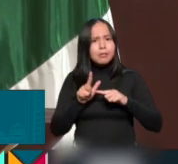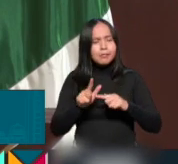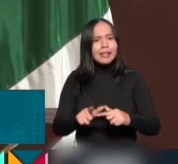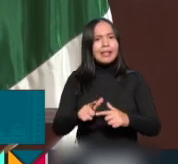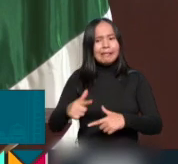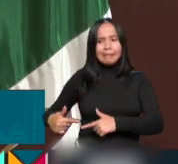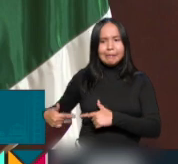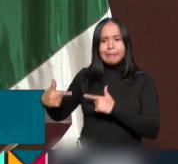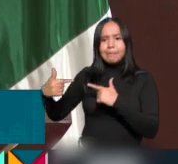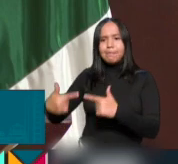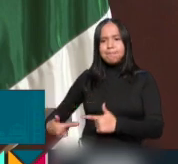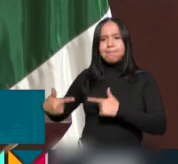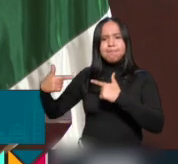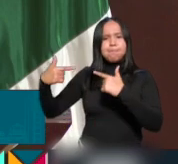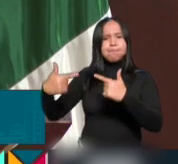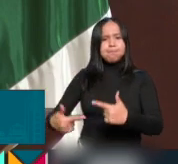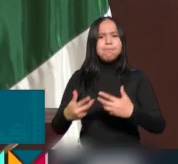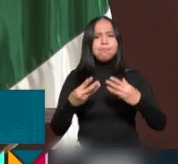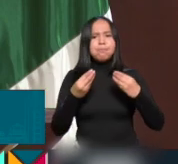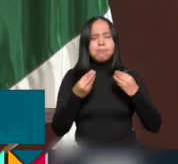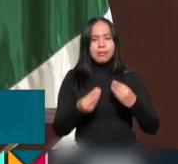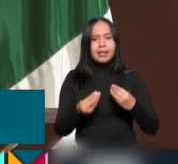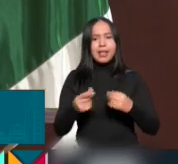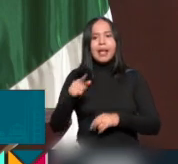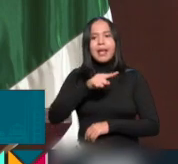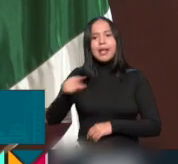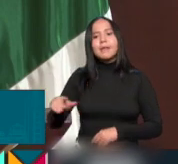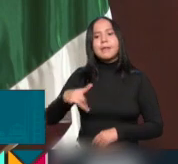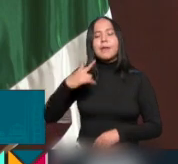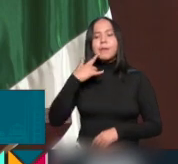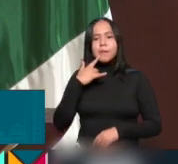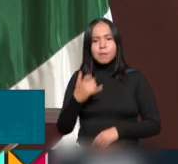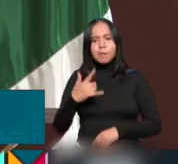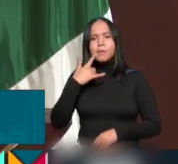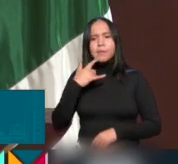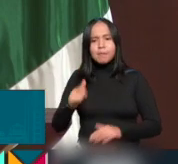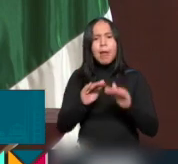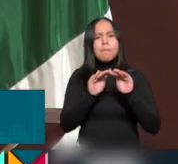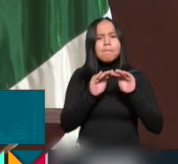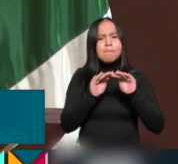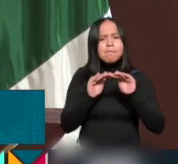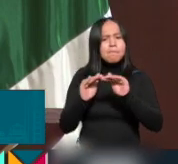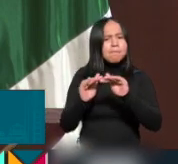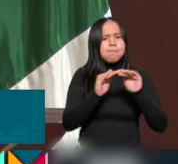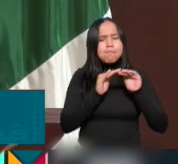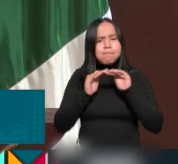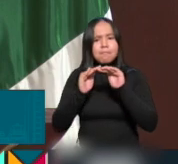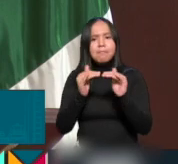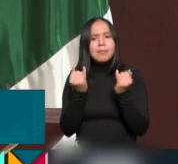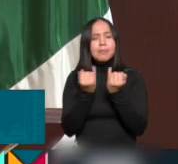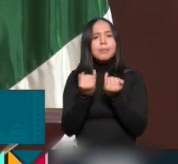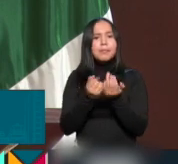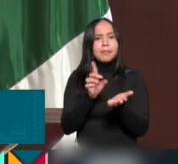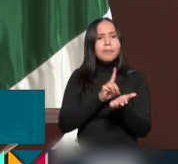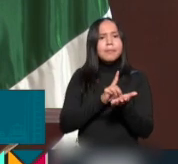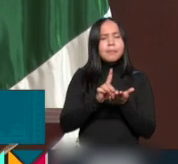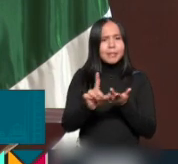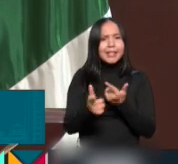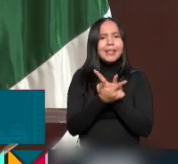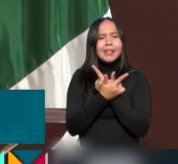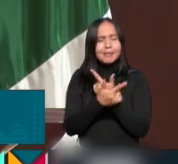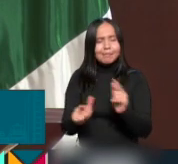generaciones enteras que lucharon por la democracia y por ampliar los derechos y las